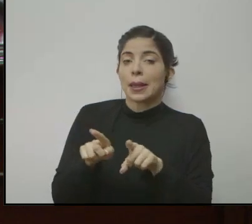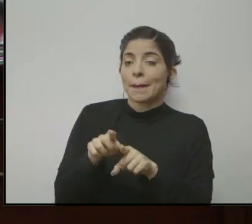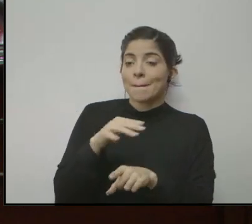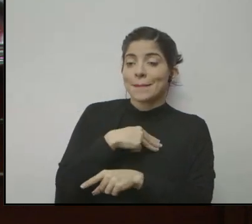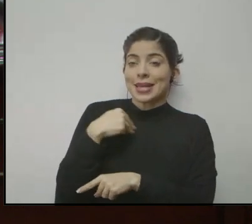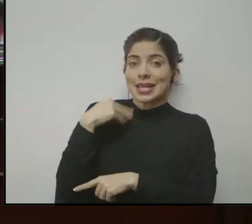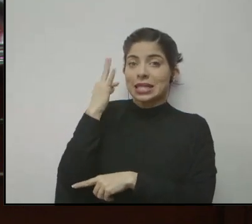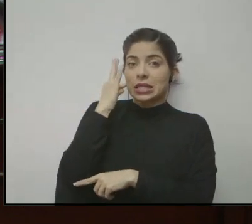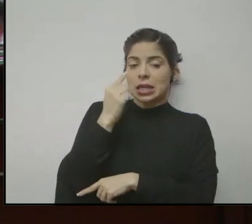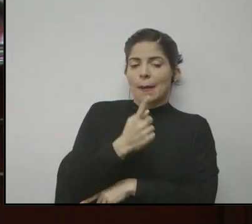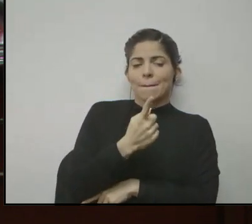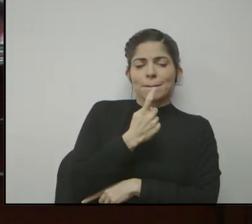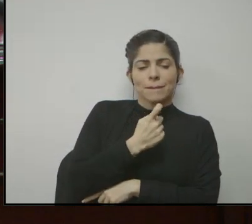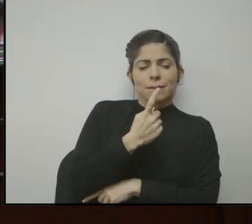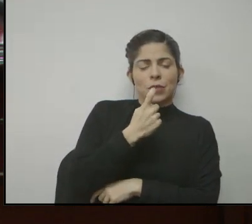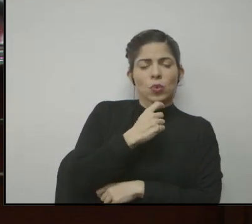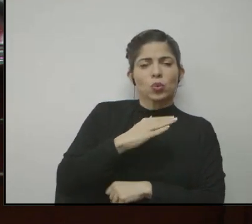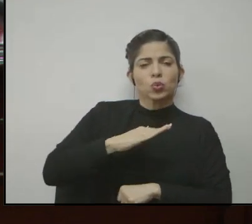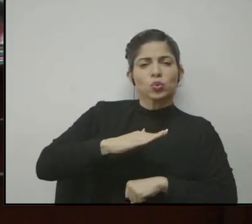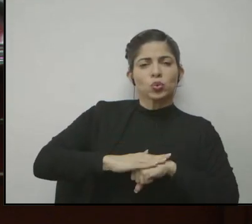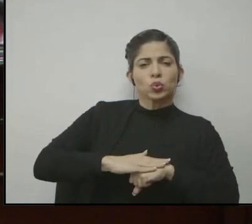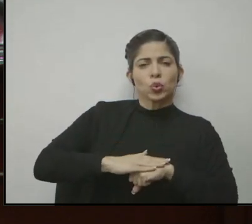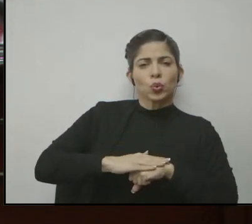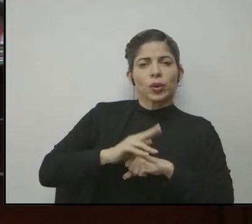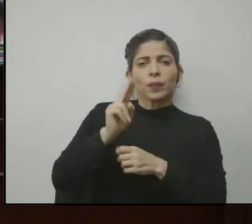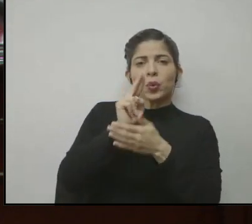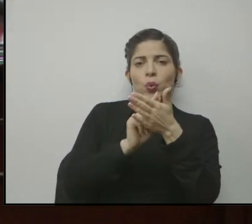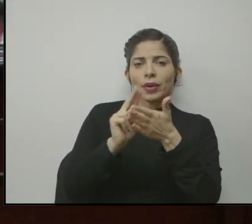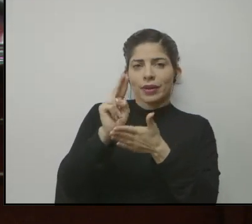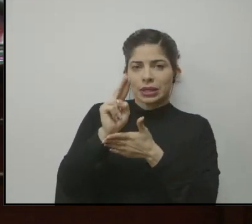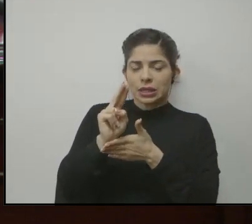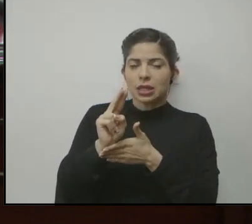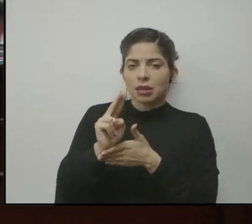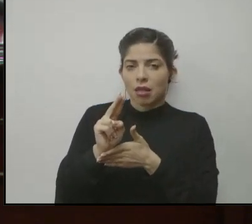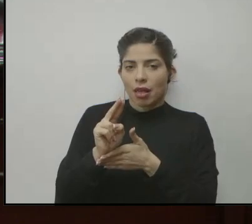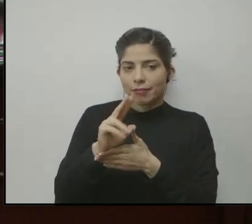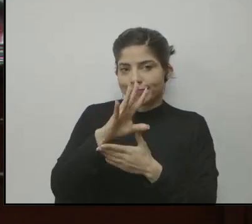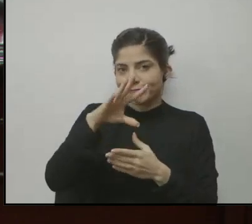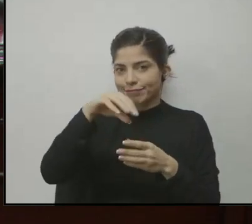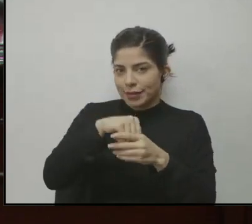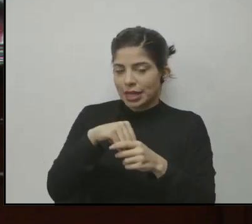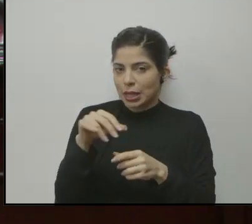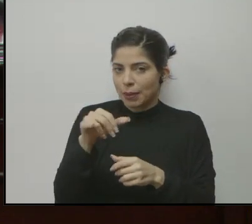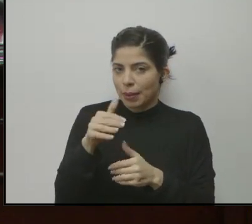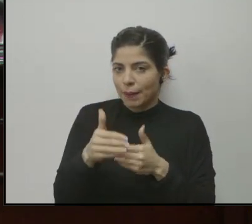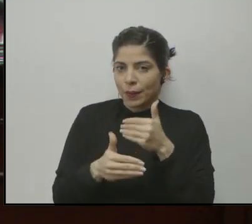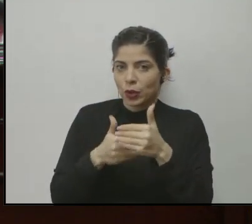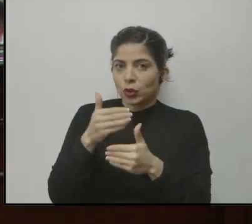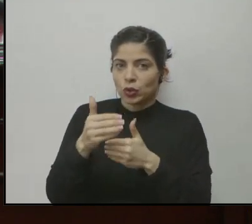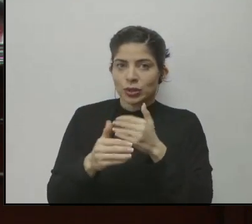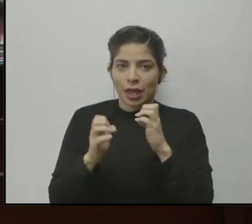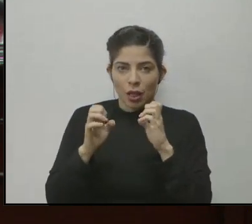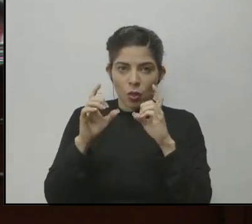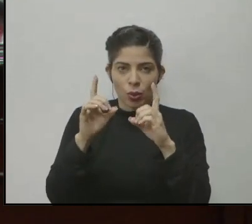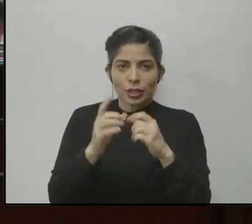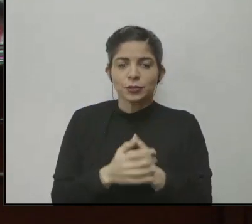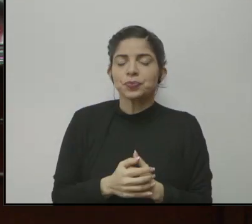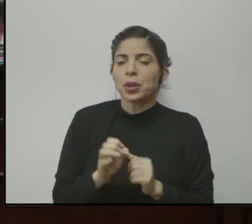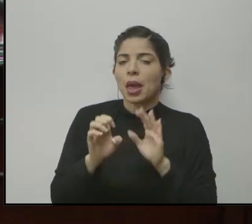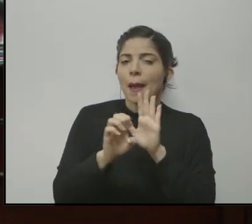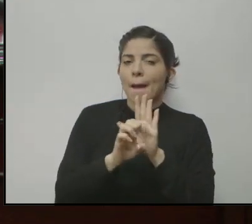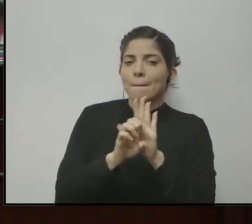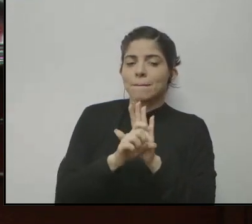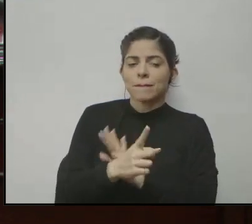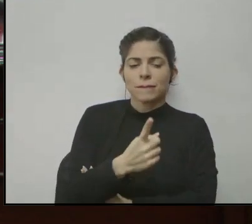Ministra, hay consultas sobre las universidades que es parte de todo el proceso educativo. Por